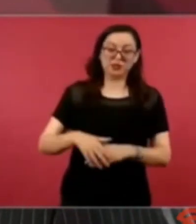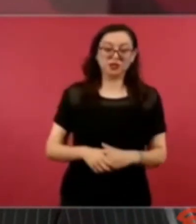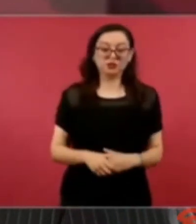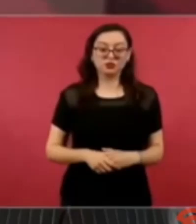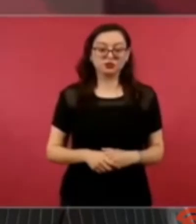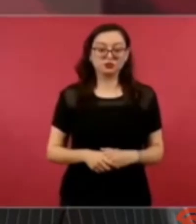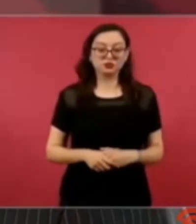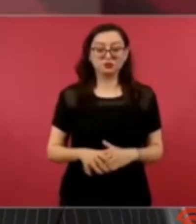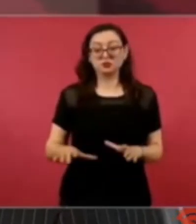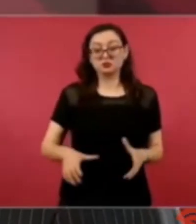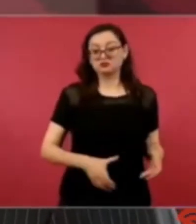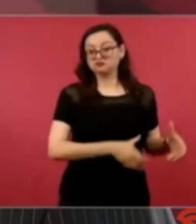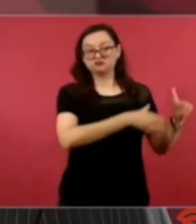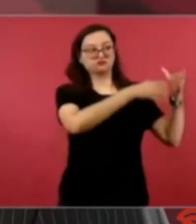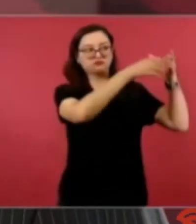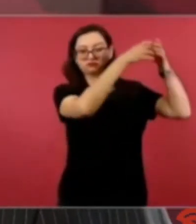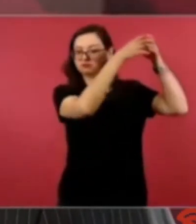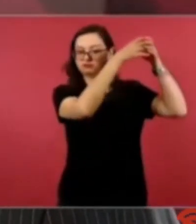más